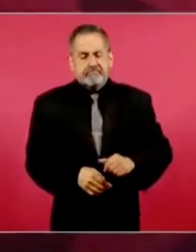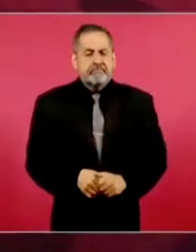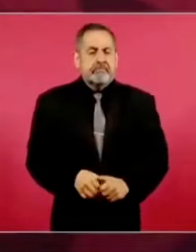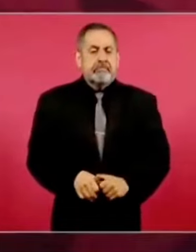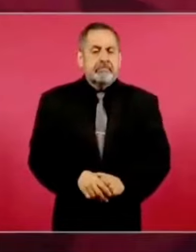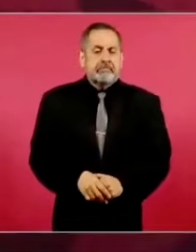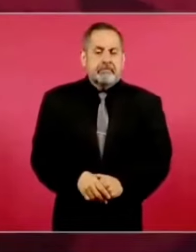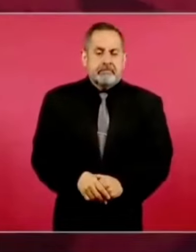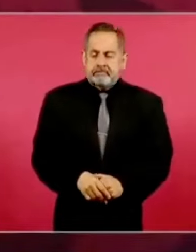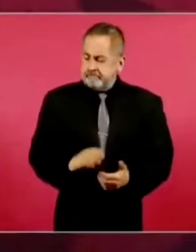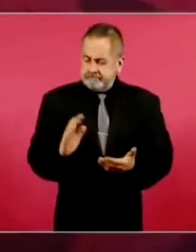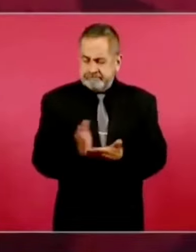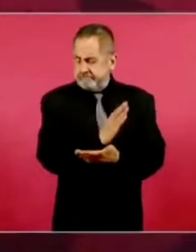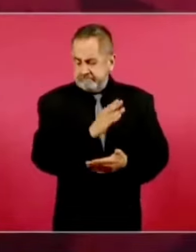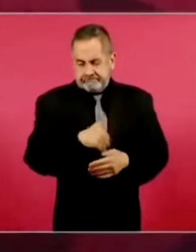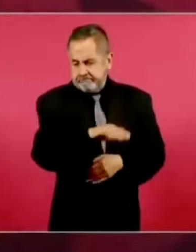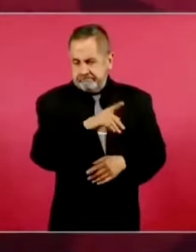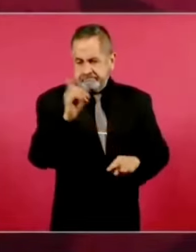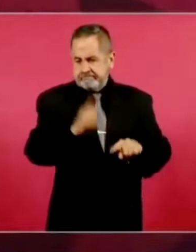eso ya se terminó.